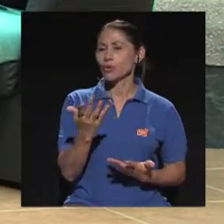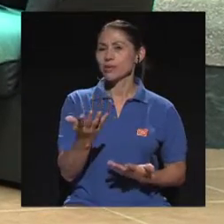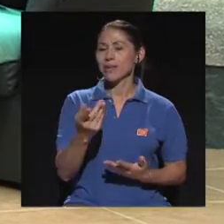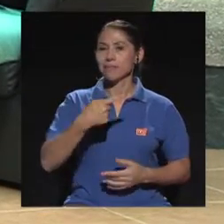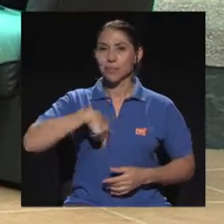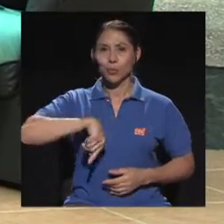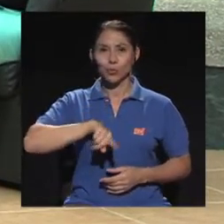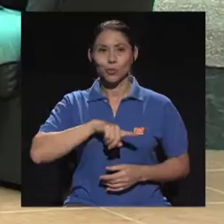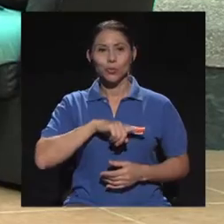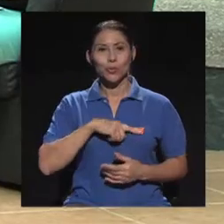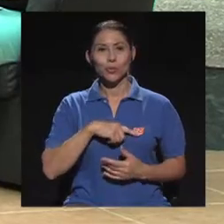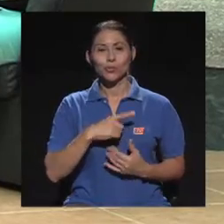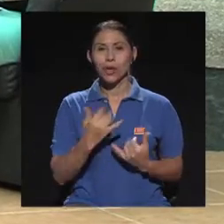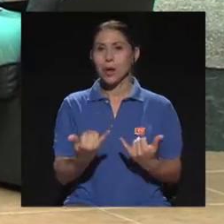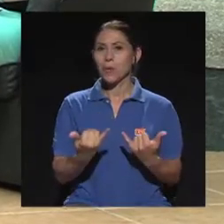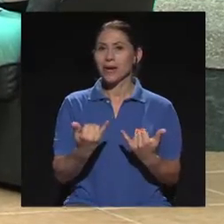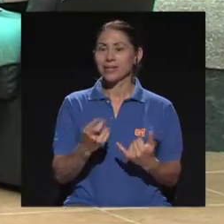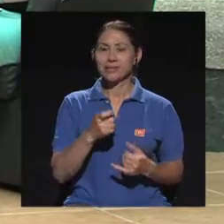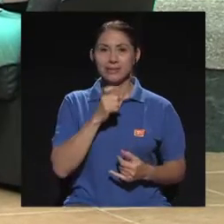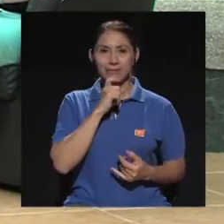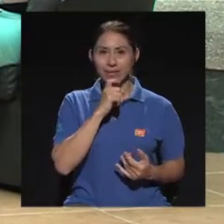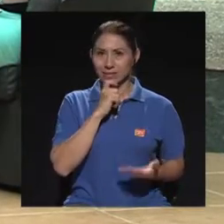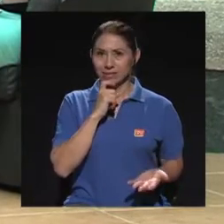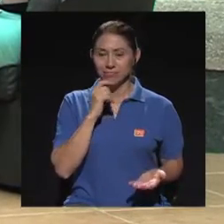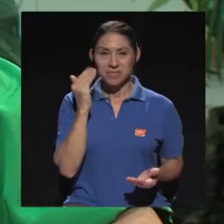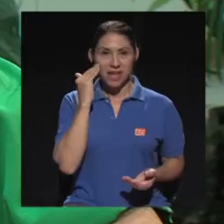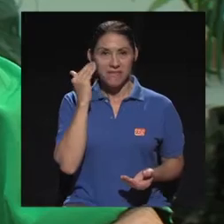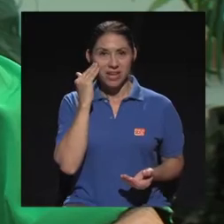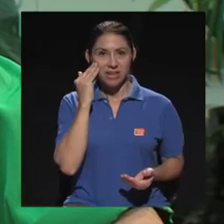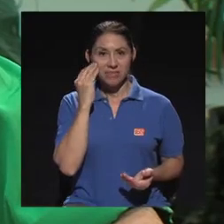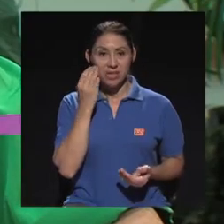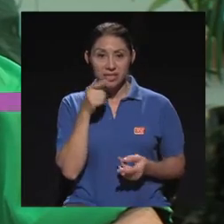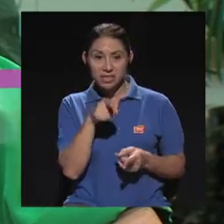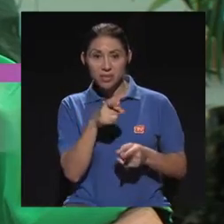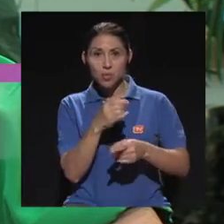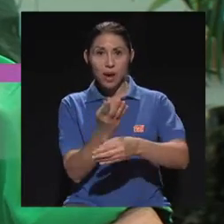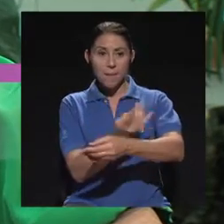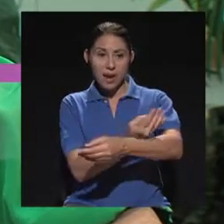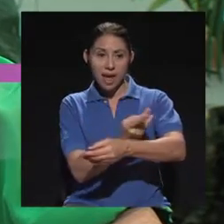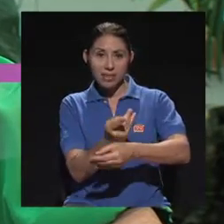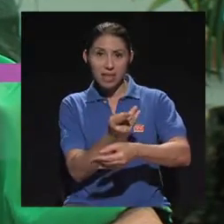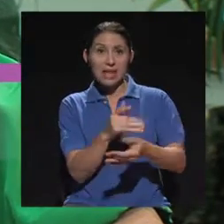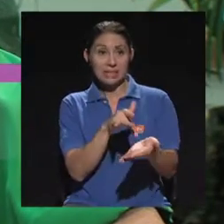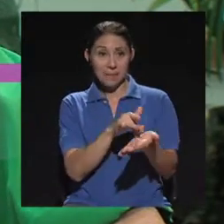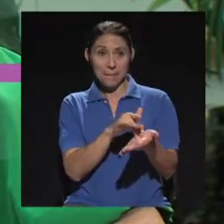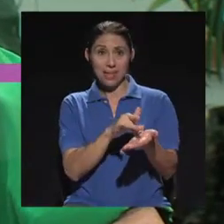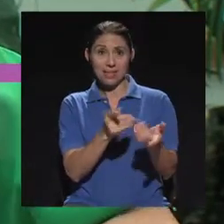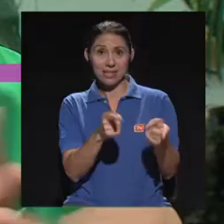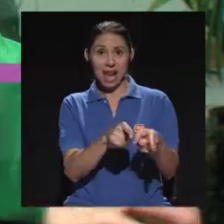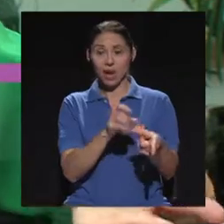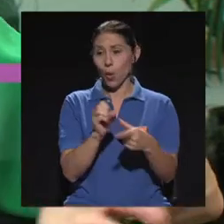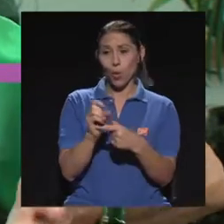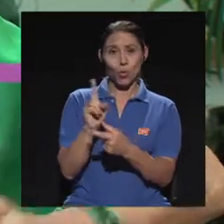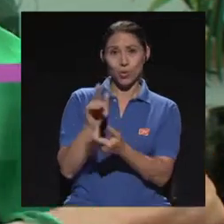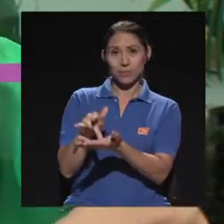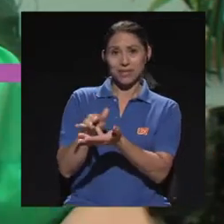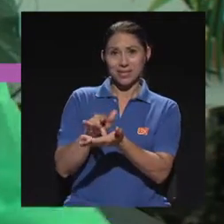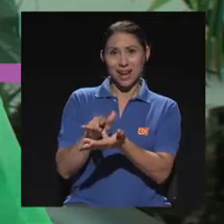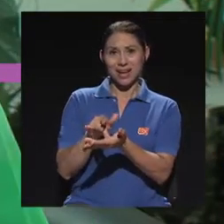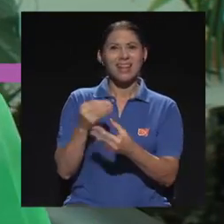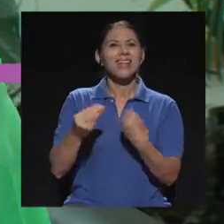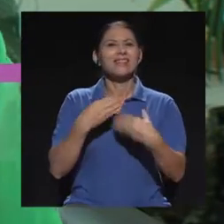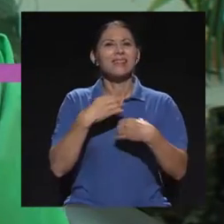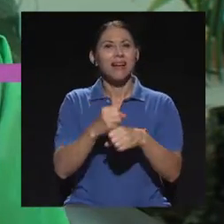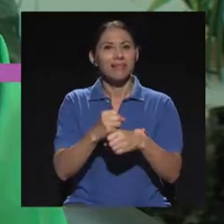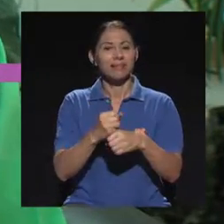ahora es difícil, digamos, saber si una planta es o no es medicinal. Lo que se hace es que se toma la información